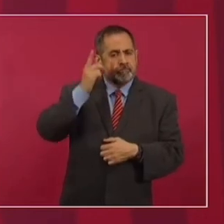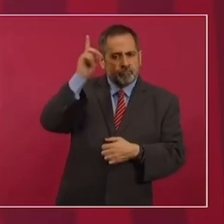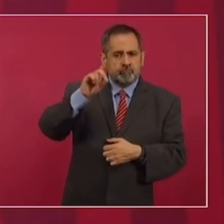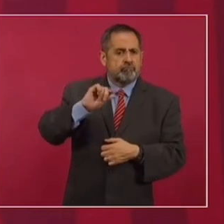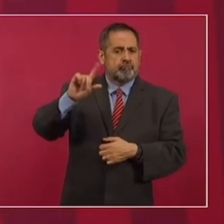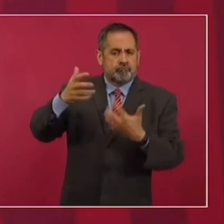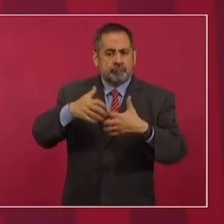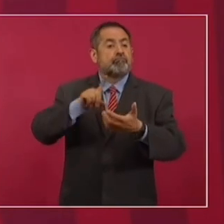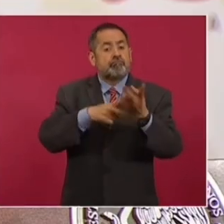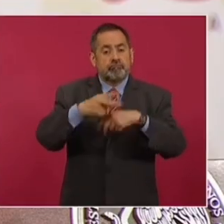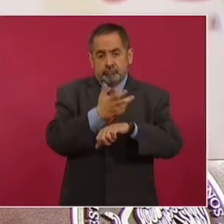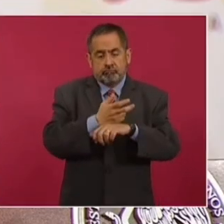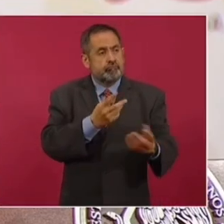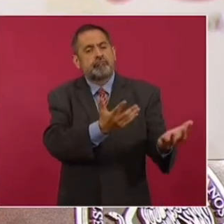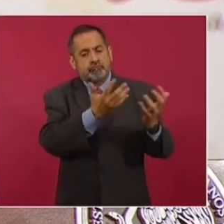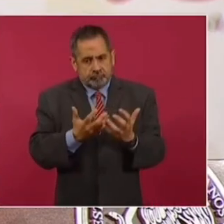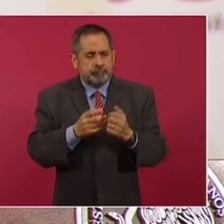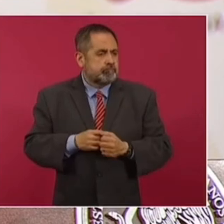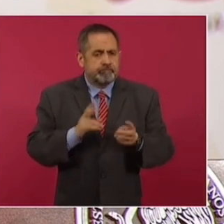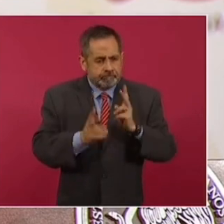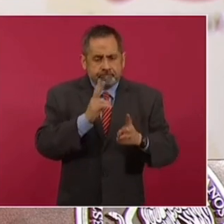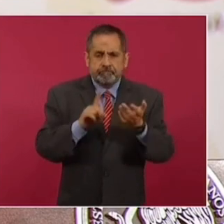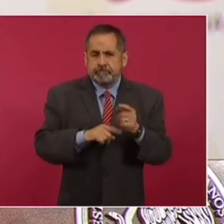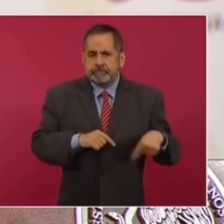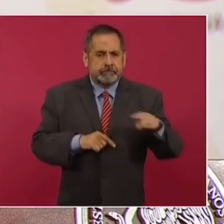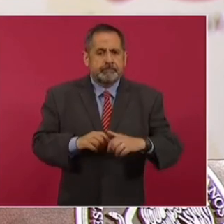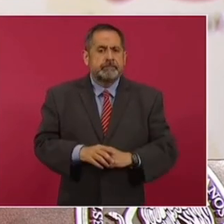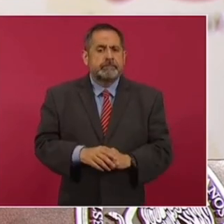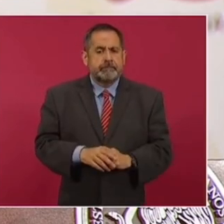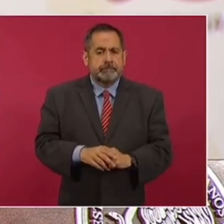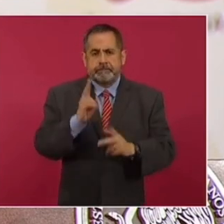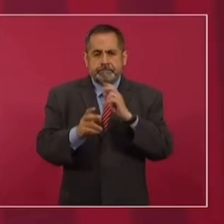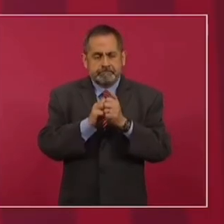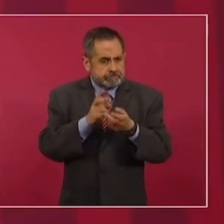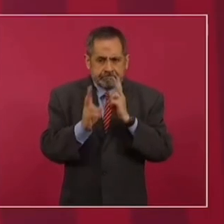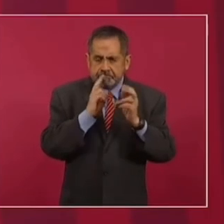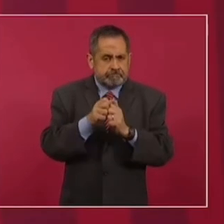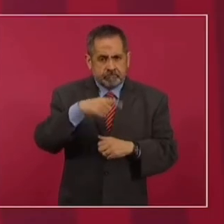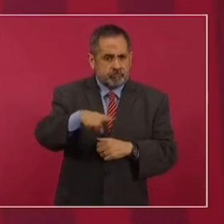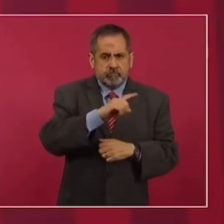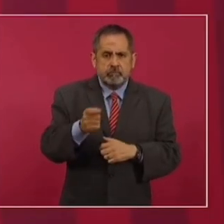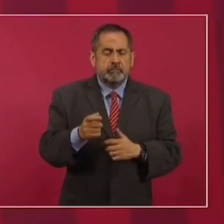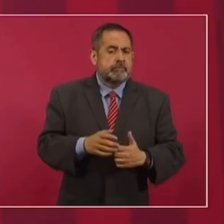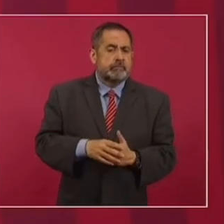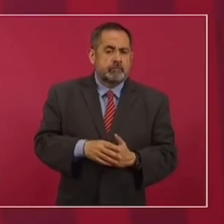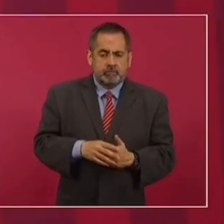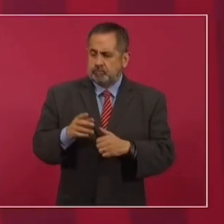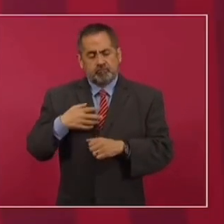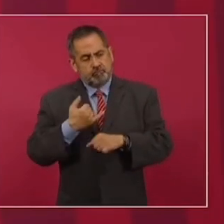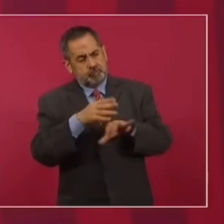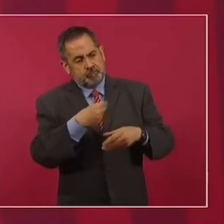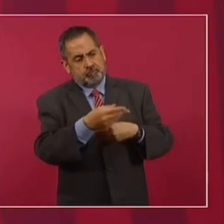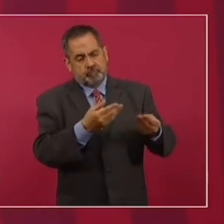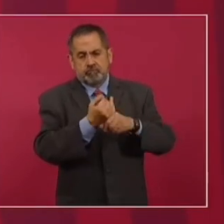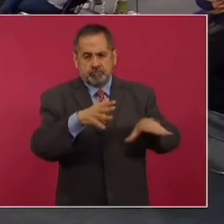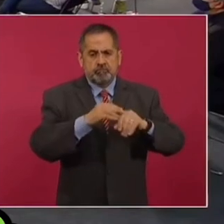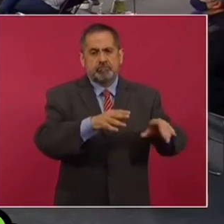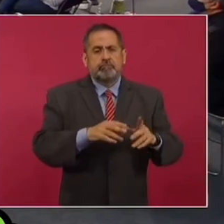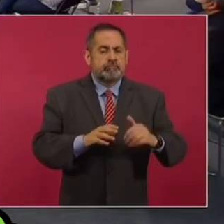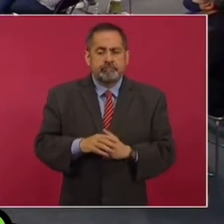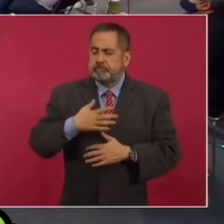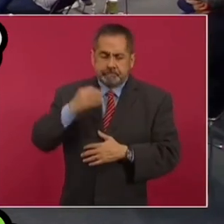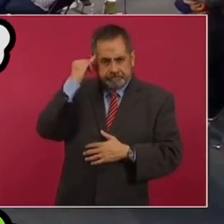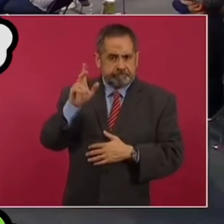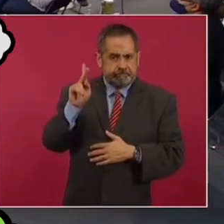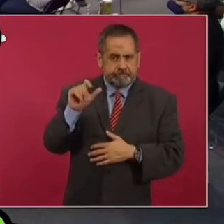energético de Estados Unidos y se va a tener un encuentro, se les va a informar sobre nuestro